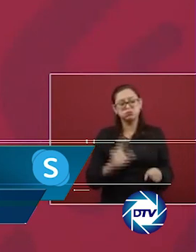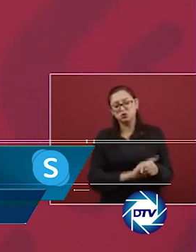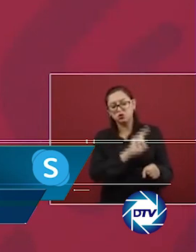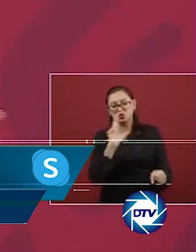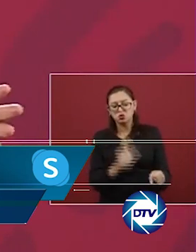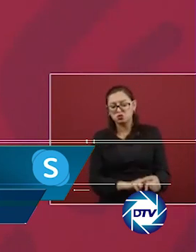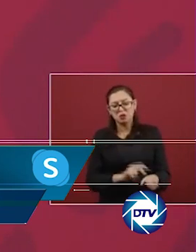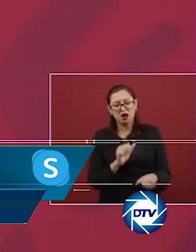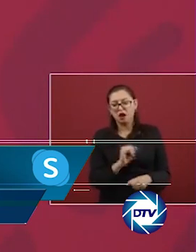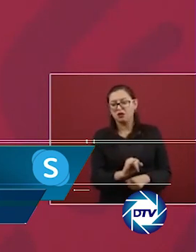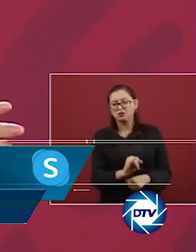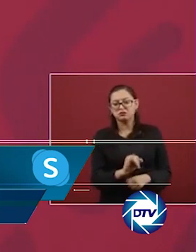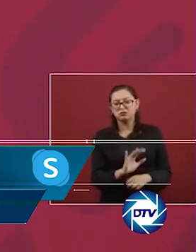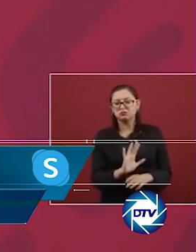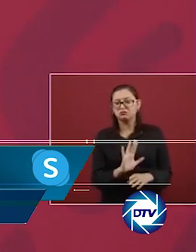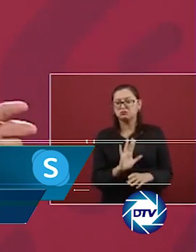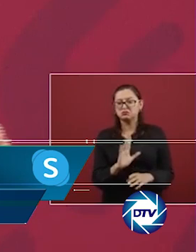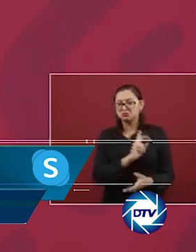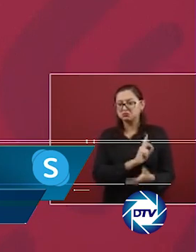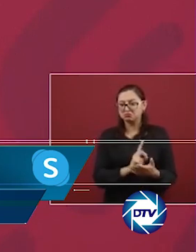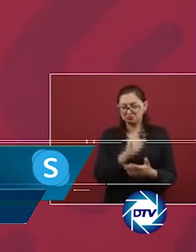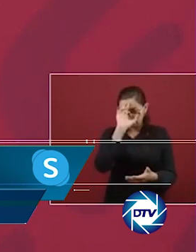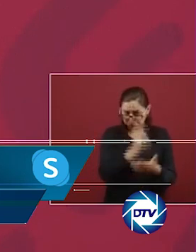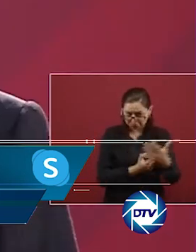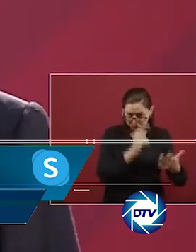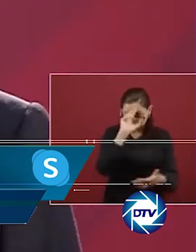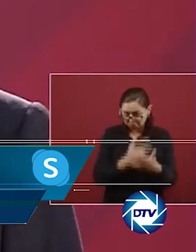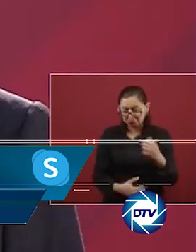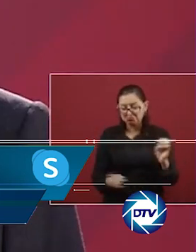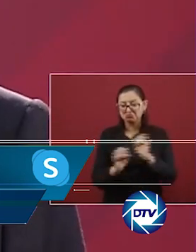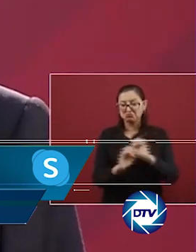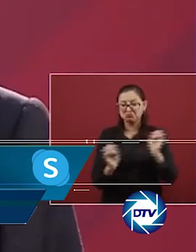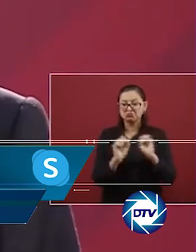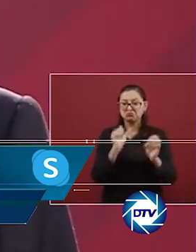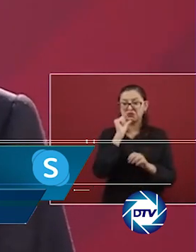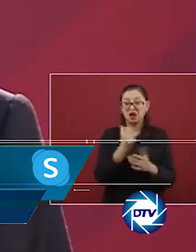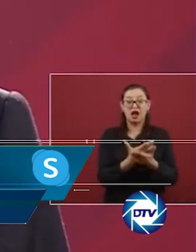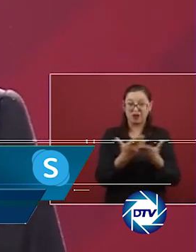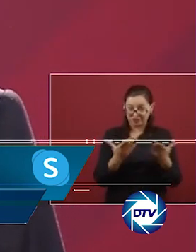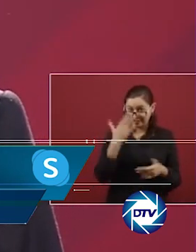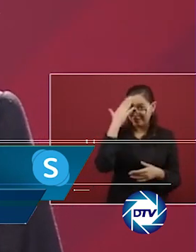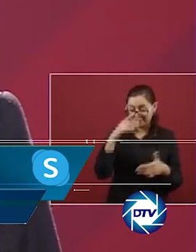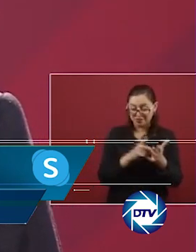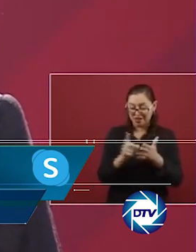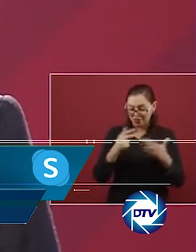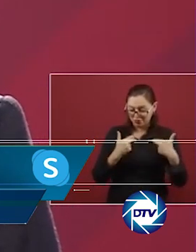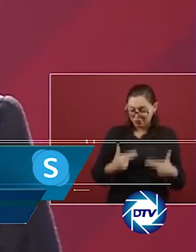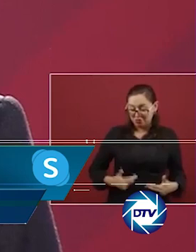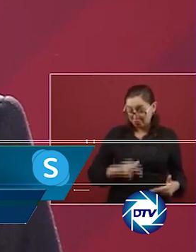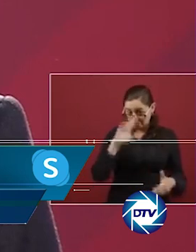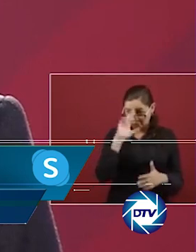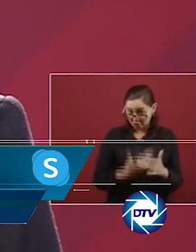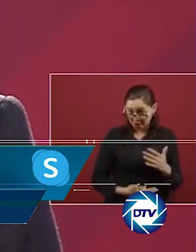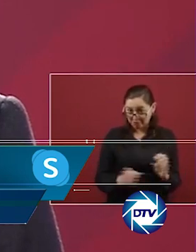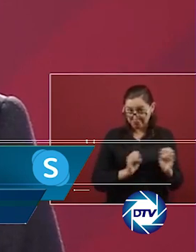millón y medio de pesos? La sobrina de Andrés Manuel López Obrador tuvo, al parecer, una hija